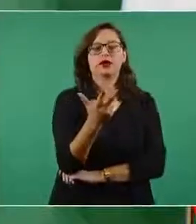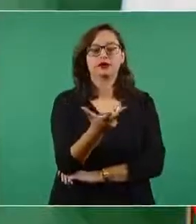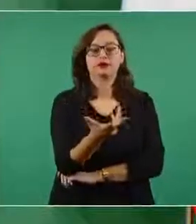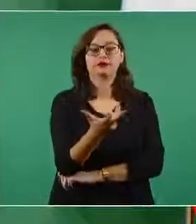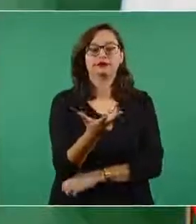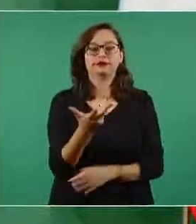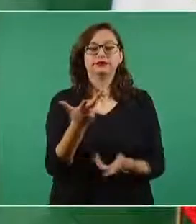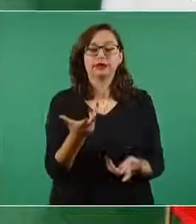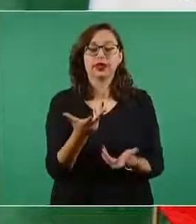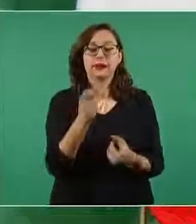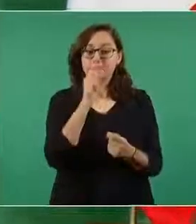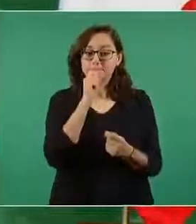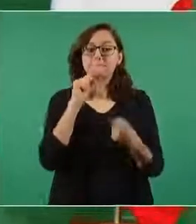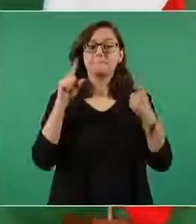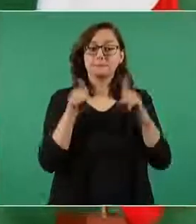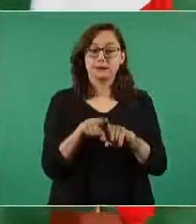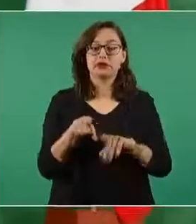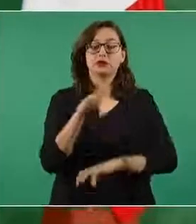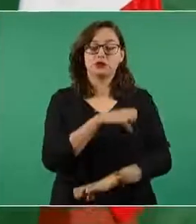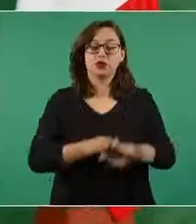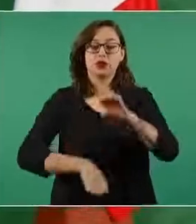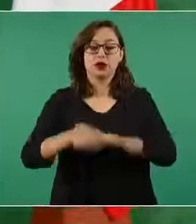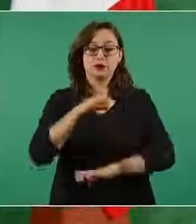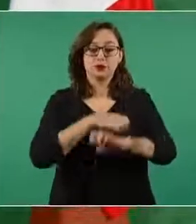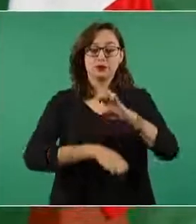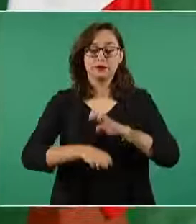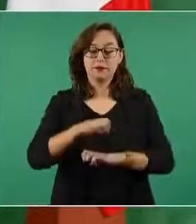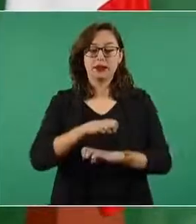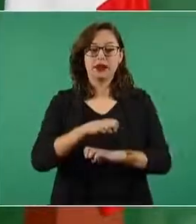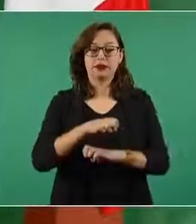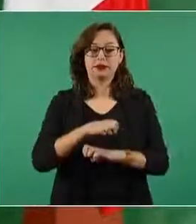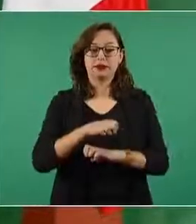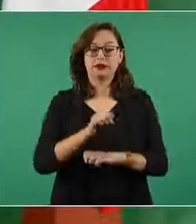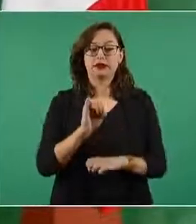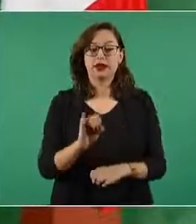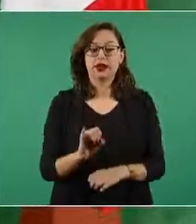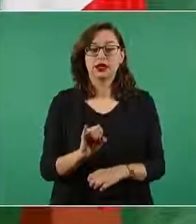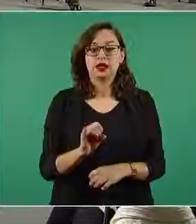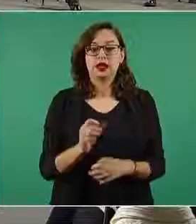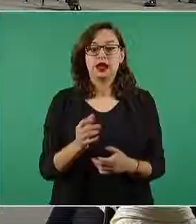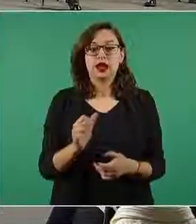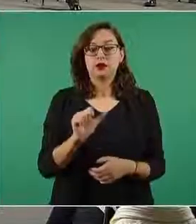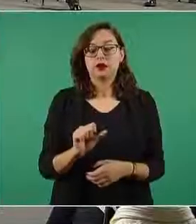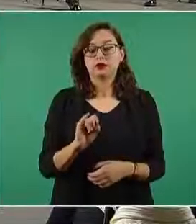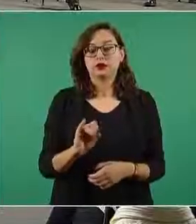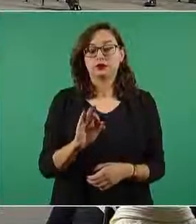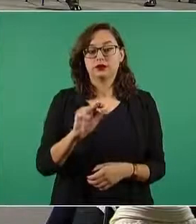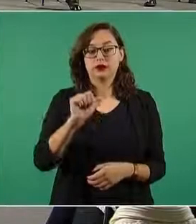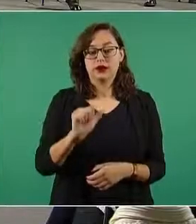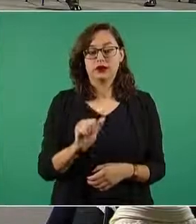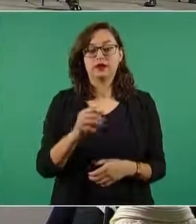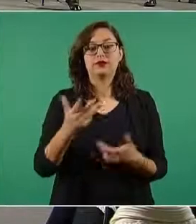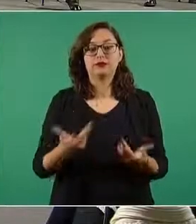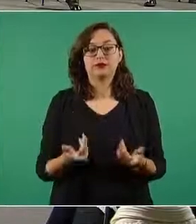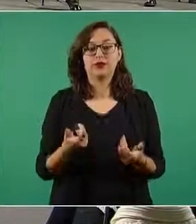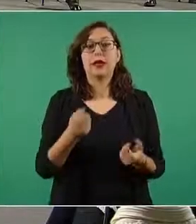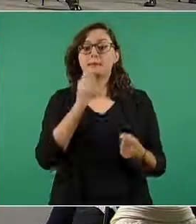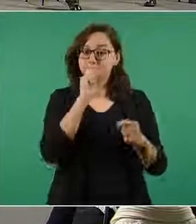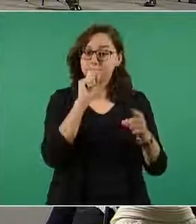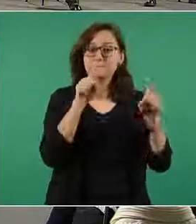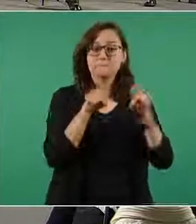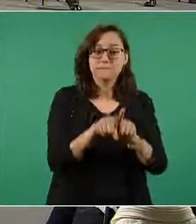esa empresa es la que va a operar el Tren Maya